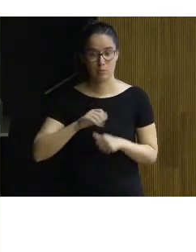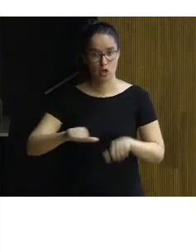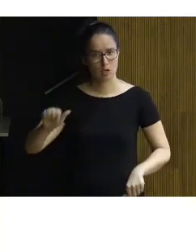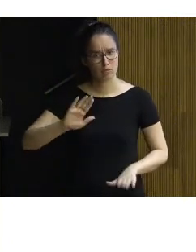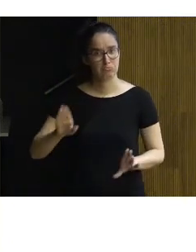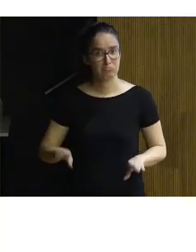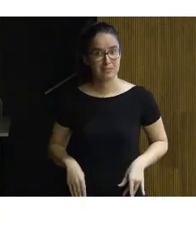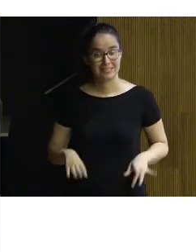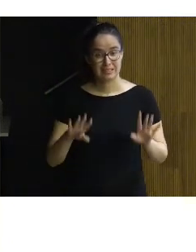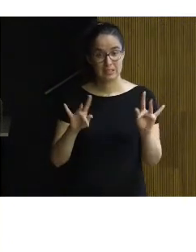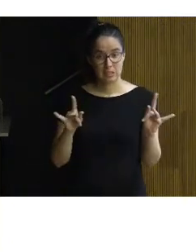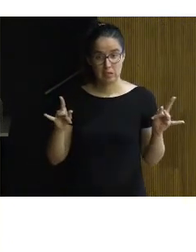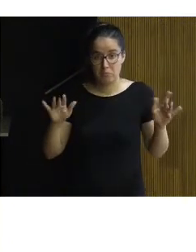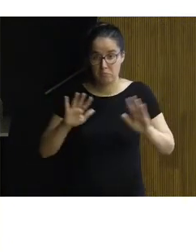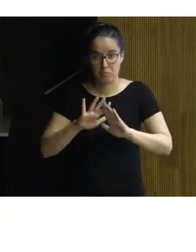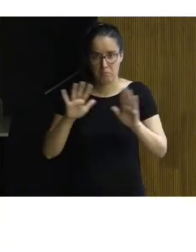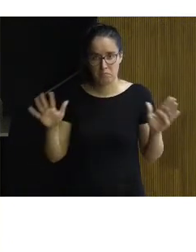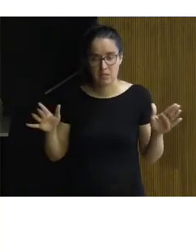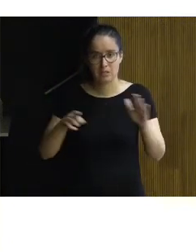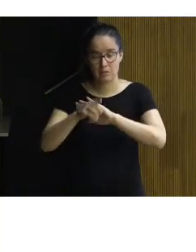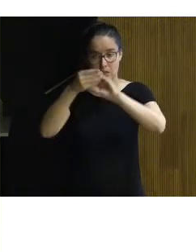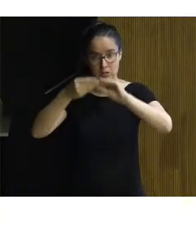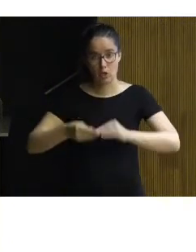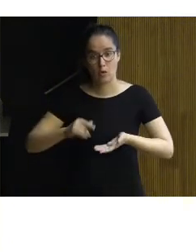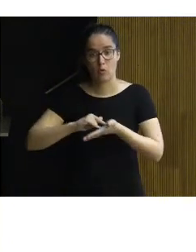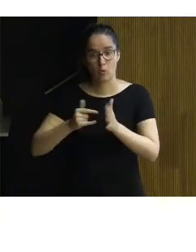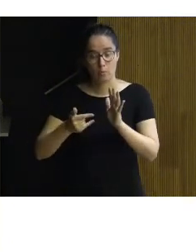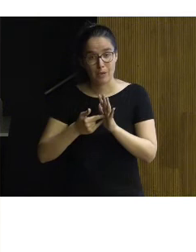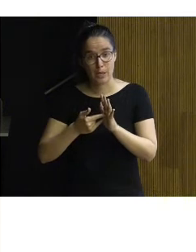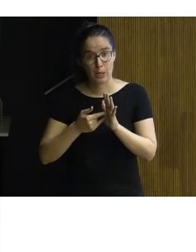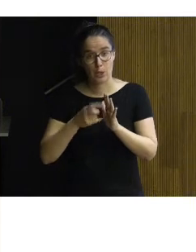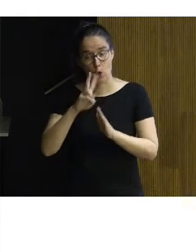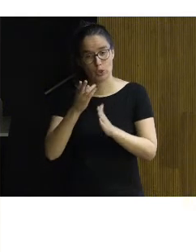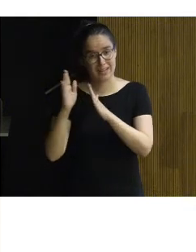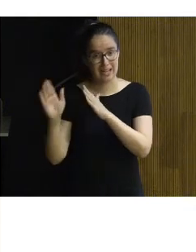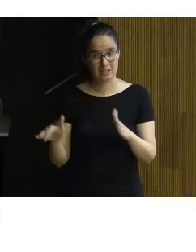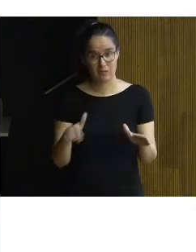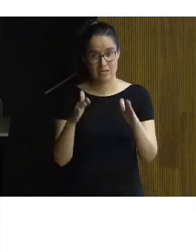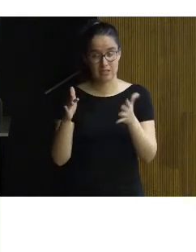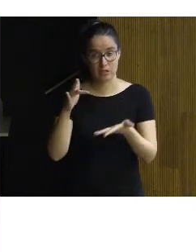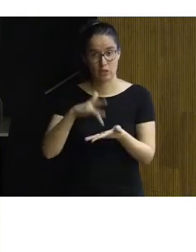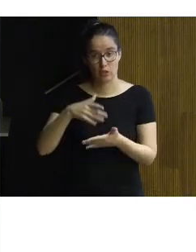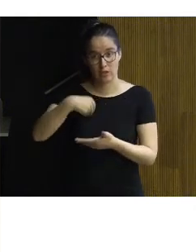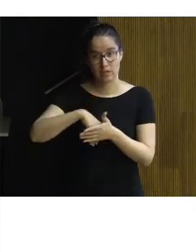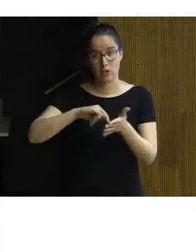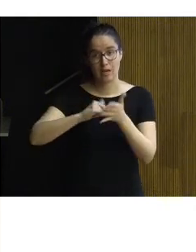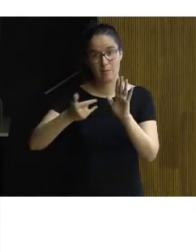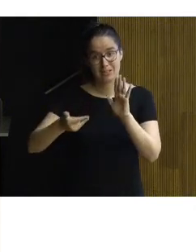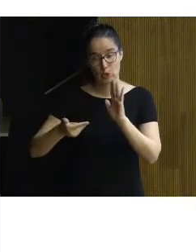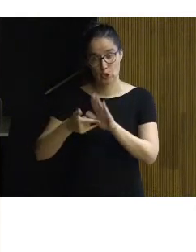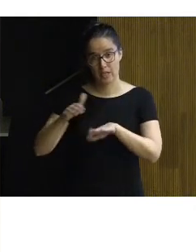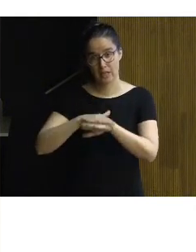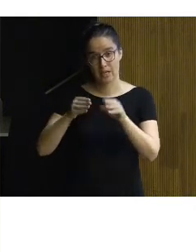Rioja y en eso se quedó en el desarrollo de un plan que es otra de las fases que aparece en la metodología del